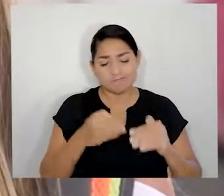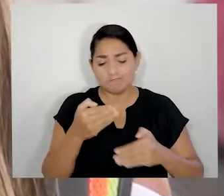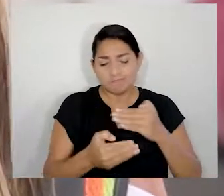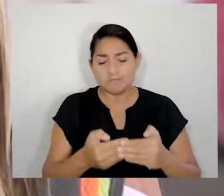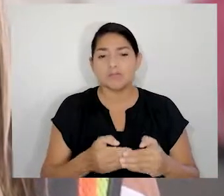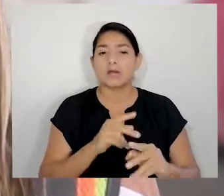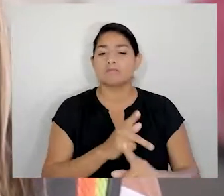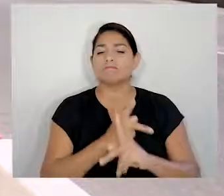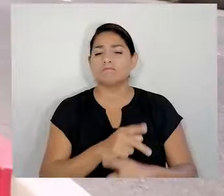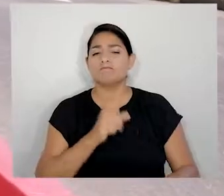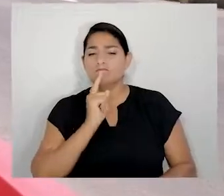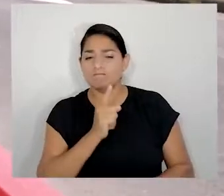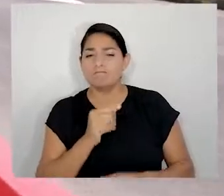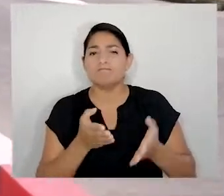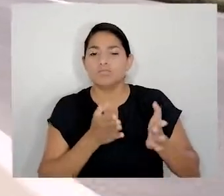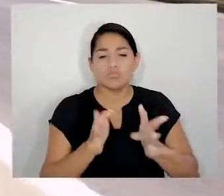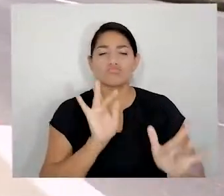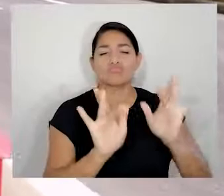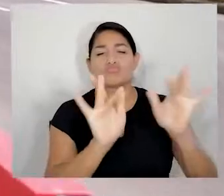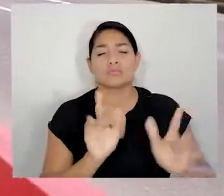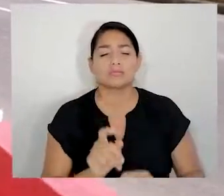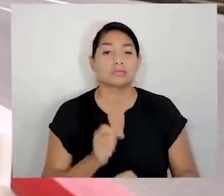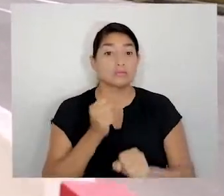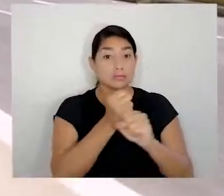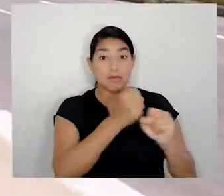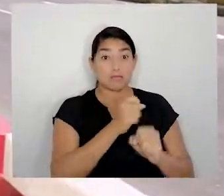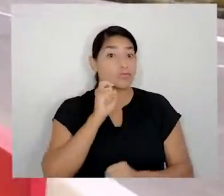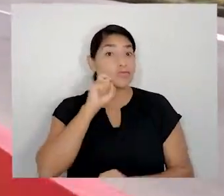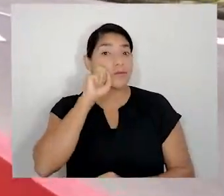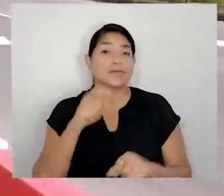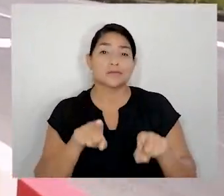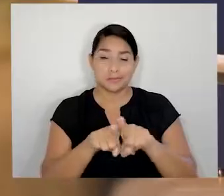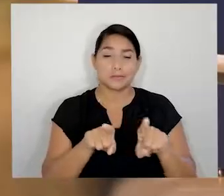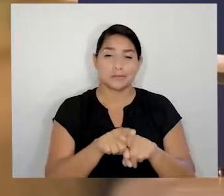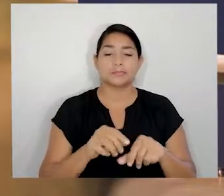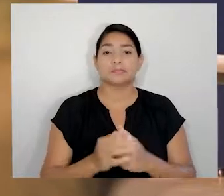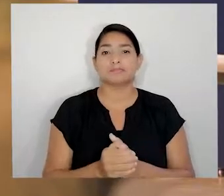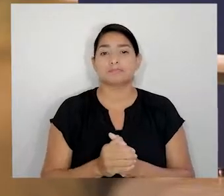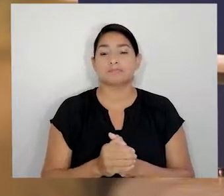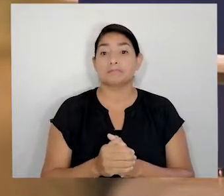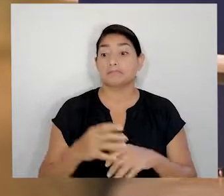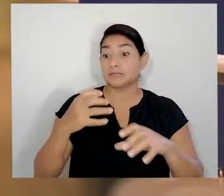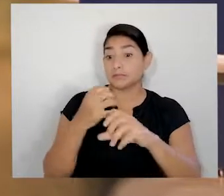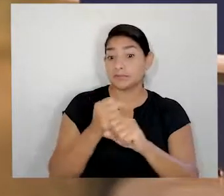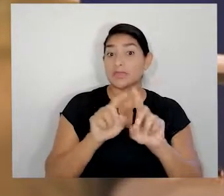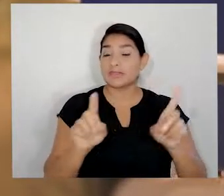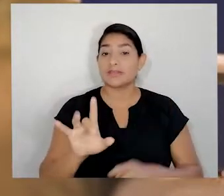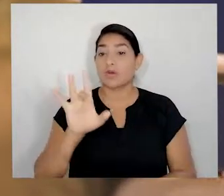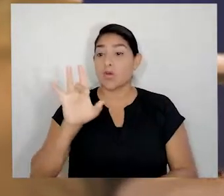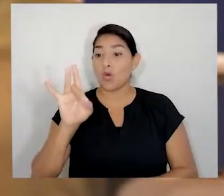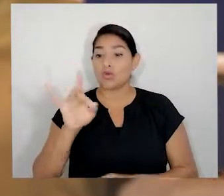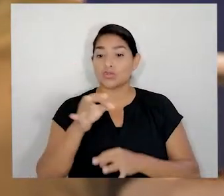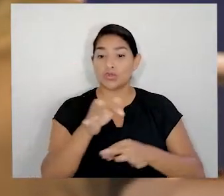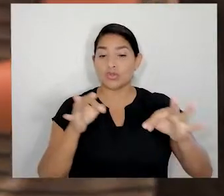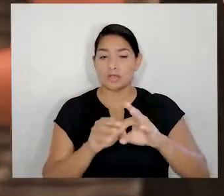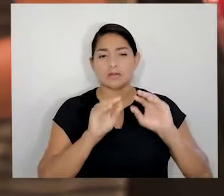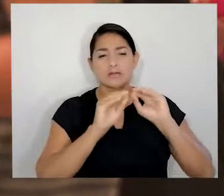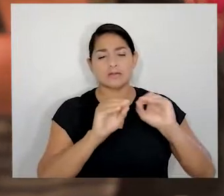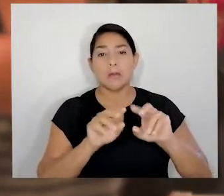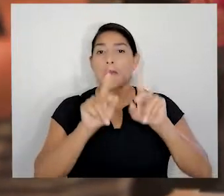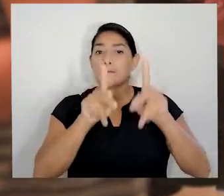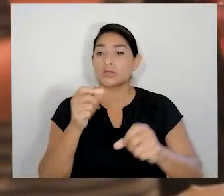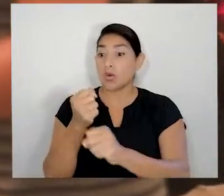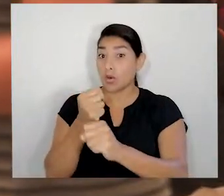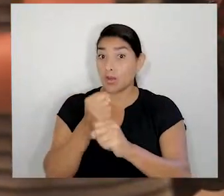Bandera, hemos elaborado un protocolo para prevenir y sancionar el hostigamiento sexual laboral y el acoso sexual callejero. También se han elaborado ocho talleres